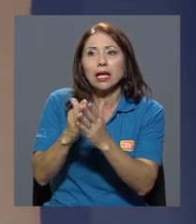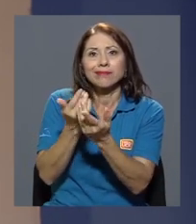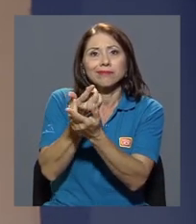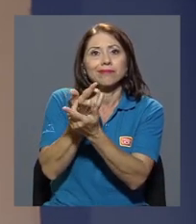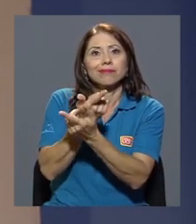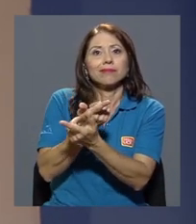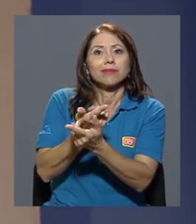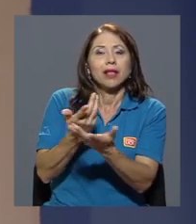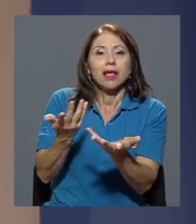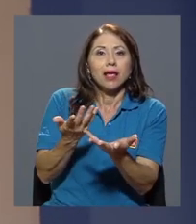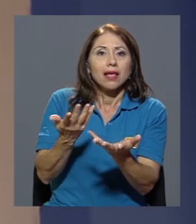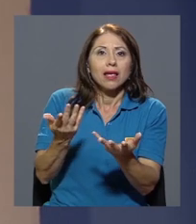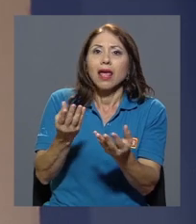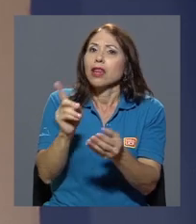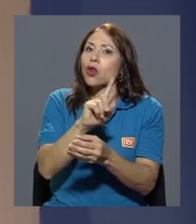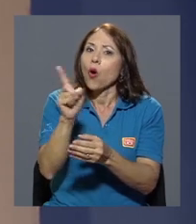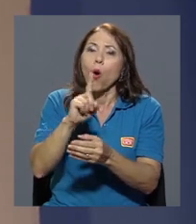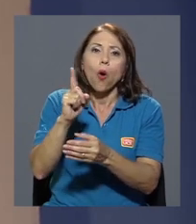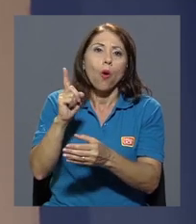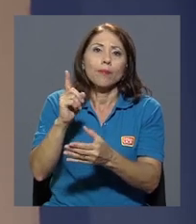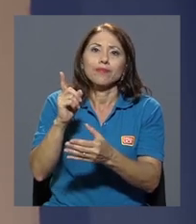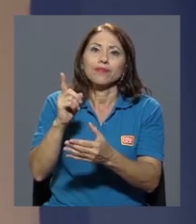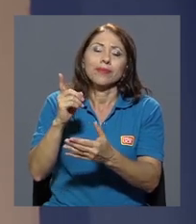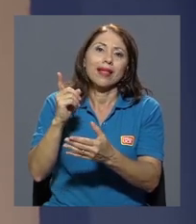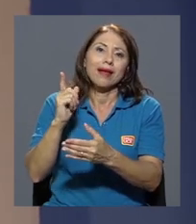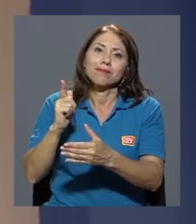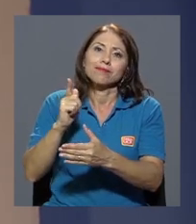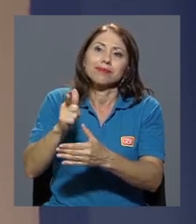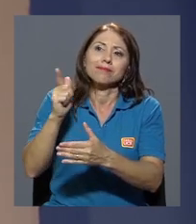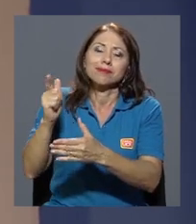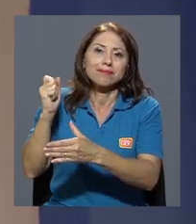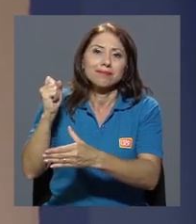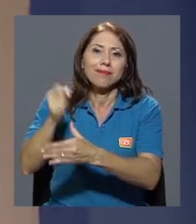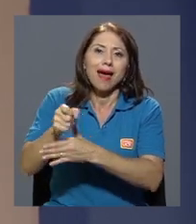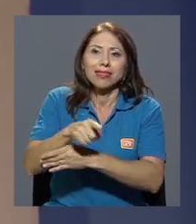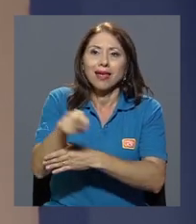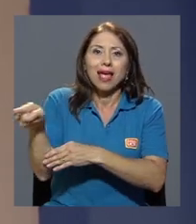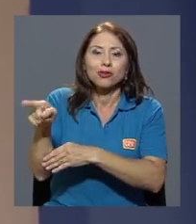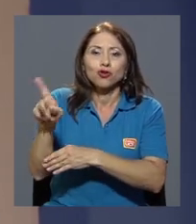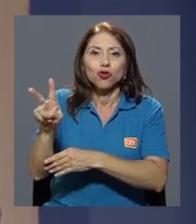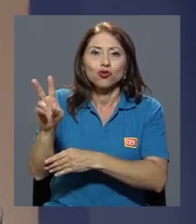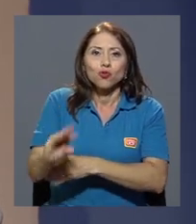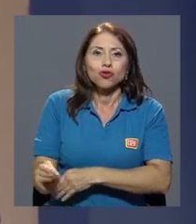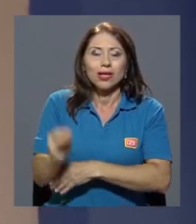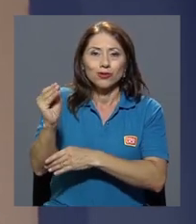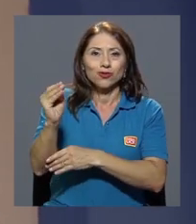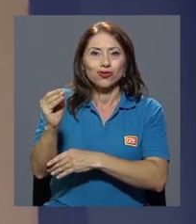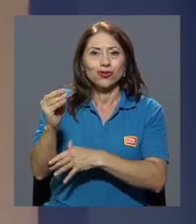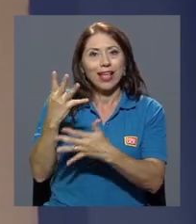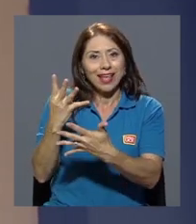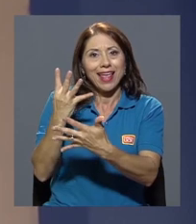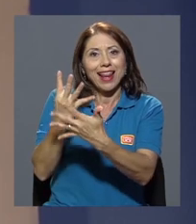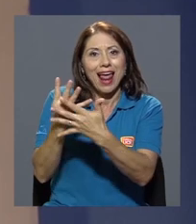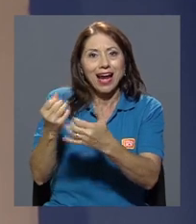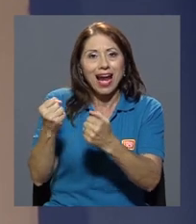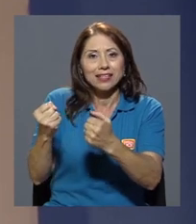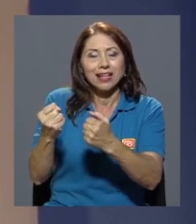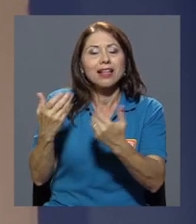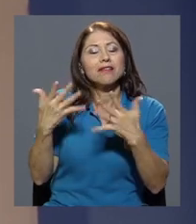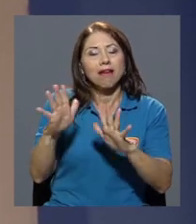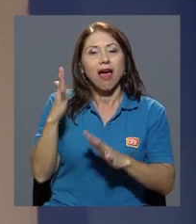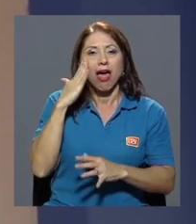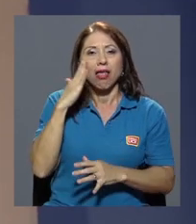puedan ser inclusive eliminados en la cárcel a partir de esta gran cantidad de malas prácticas que nos